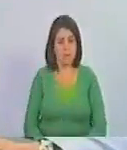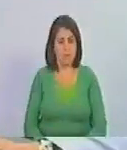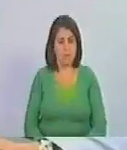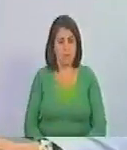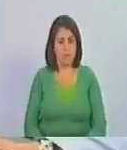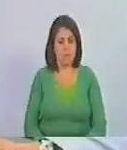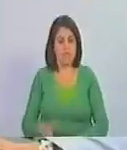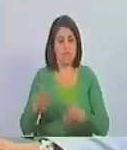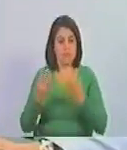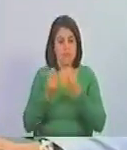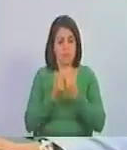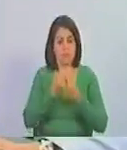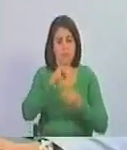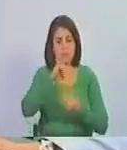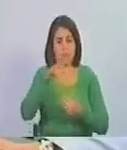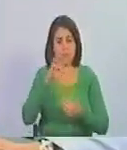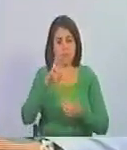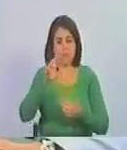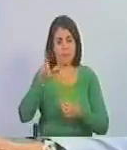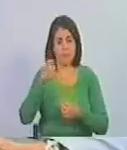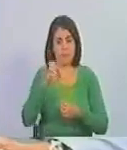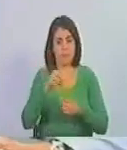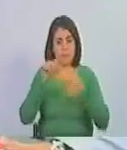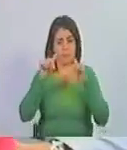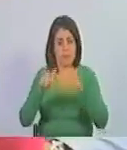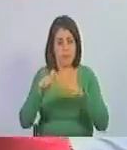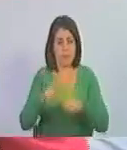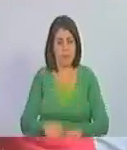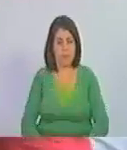el de los que acompañaron a Jorge en esa jornada.